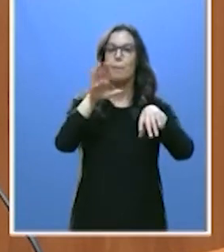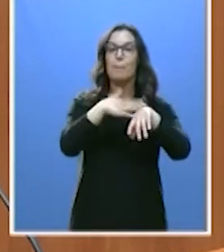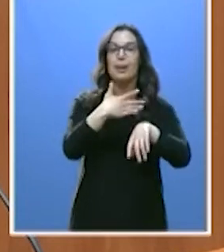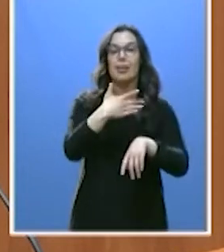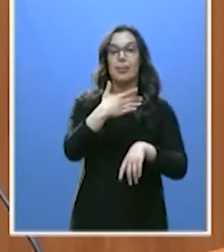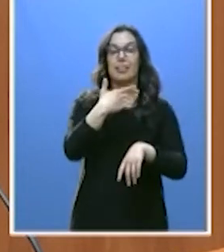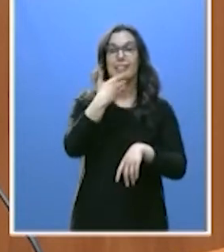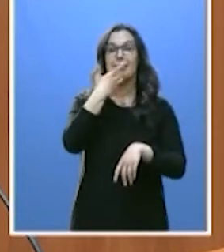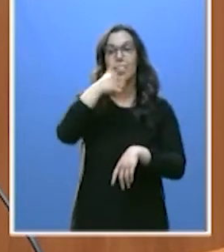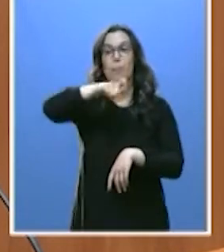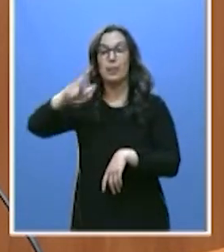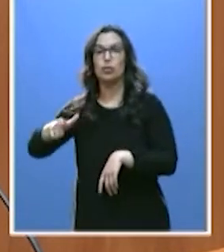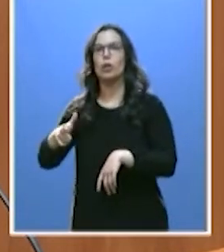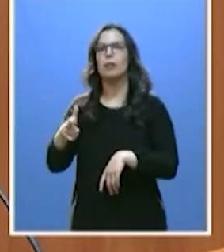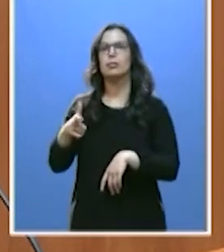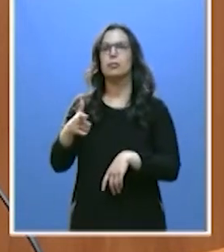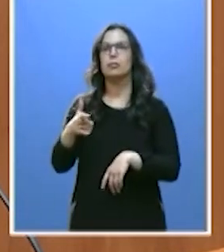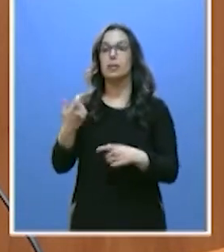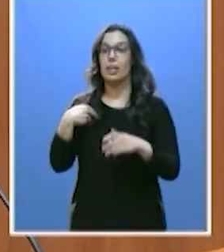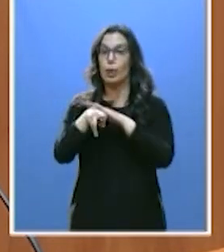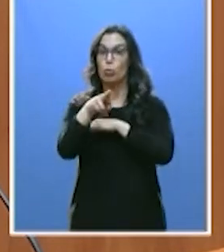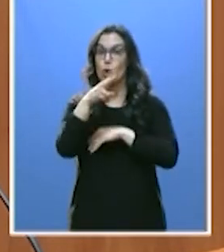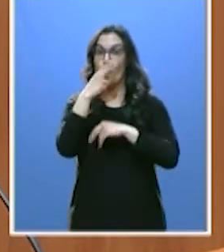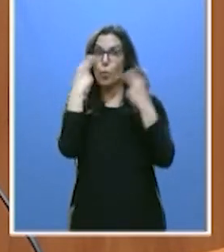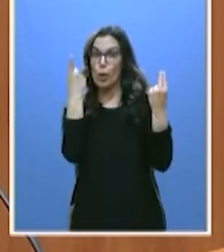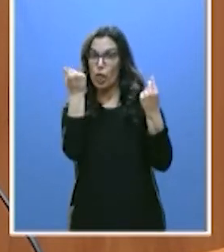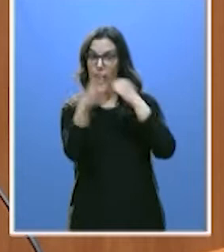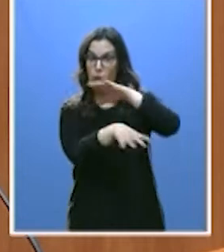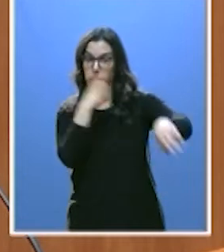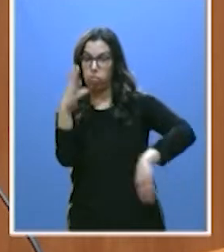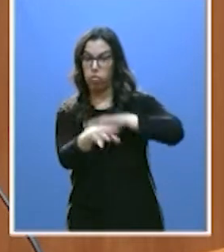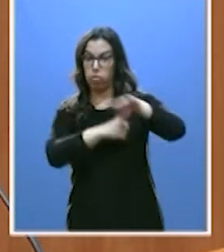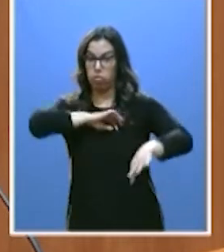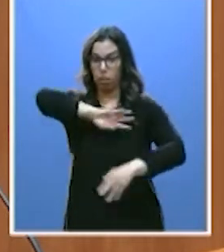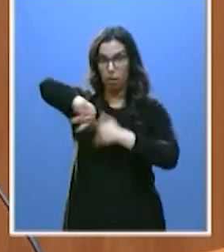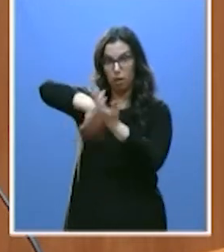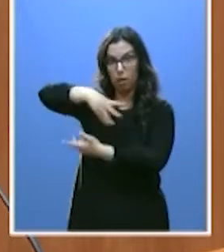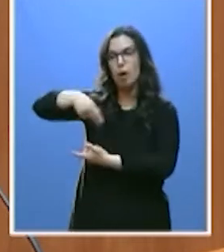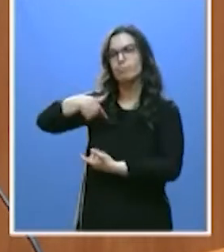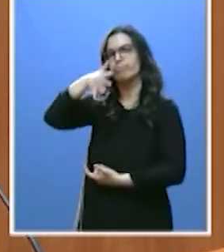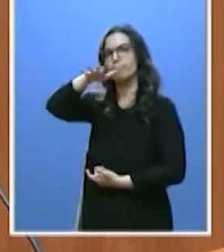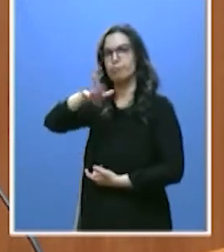practican la extracción de los recursos públicos. La ambición,